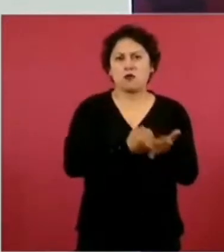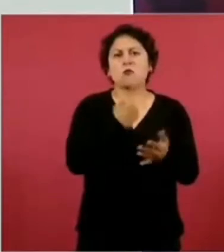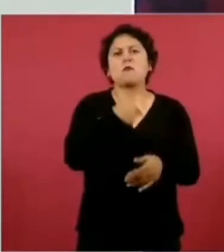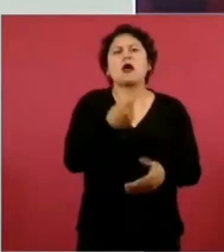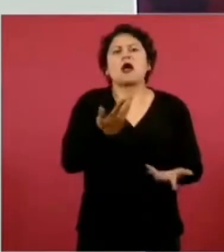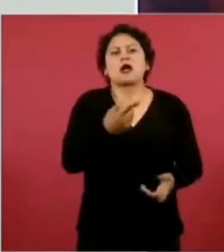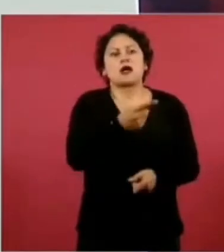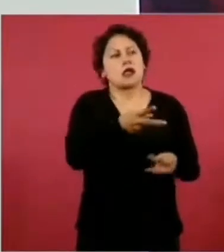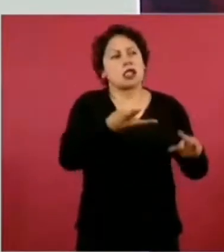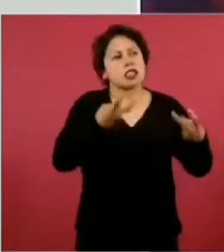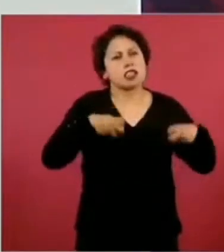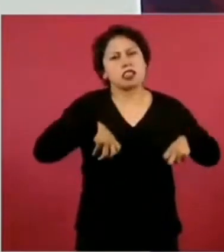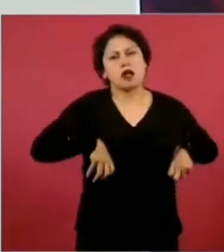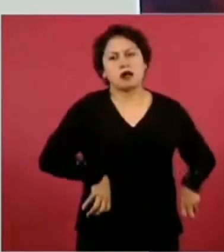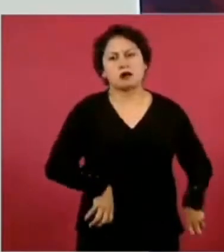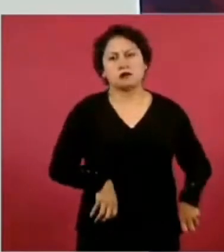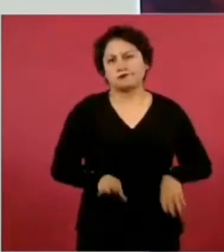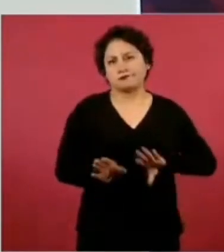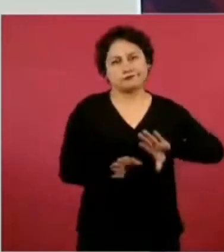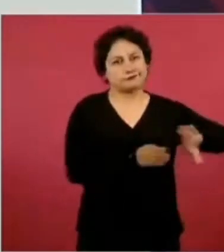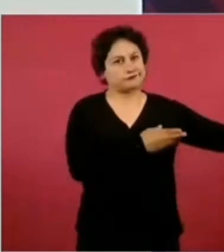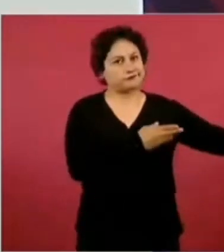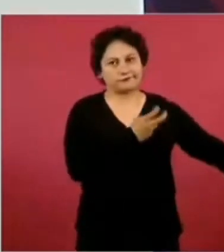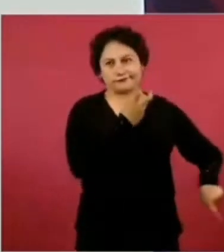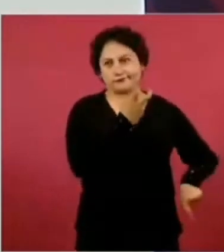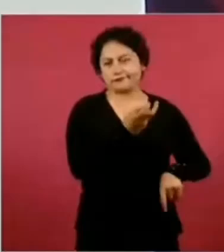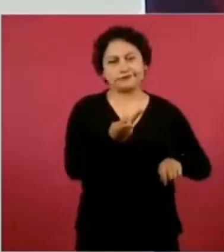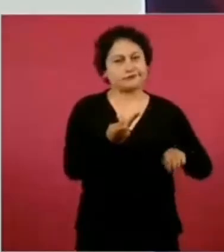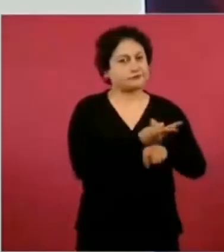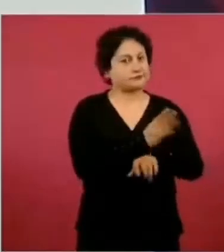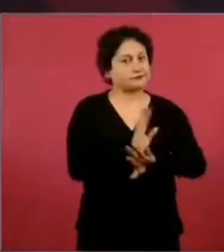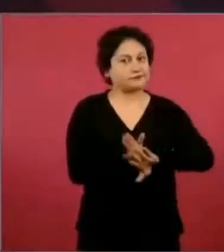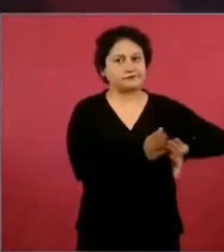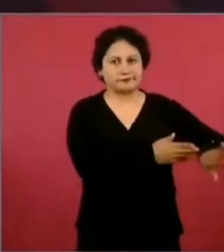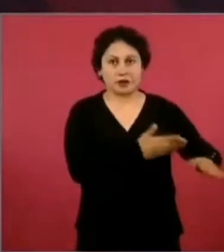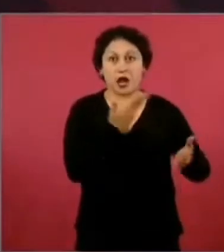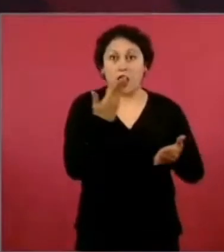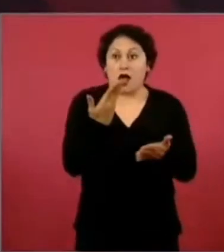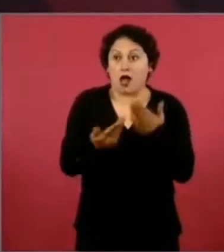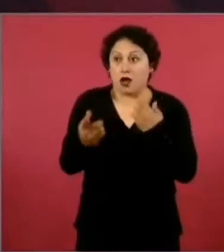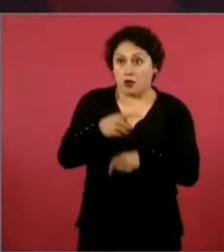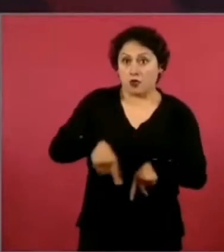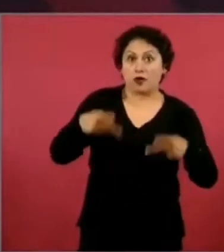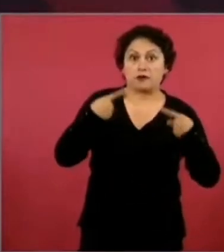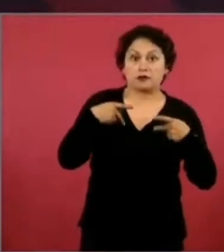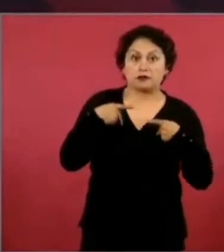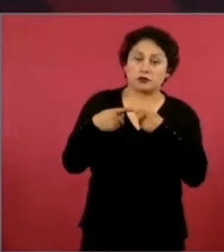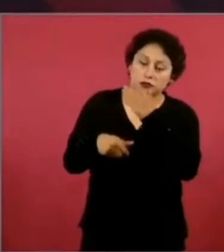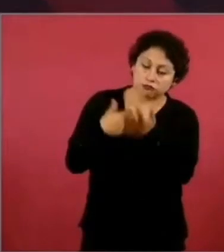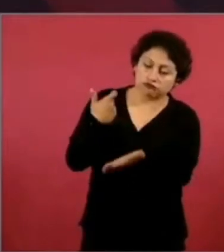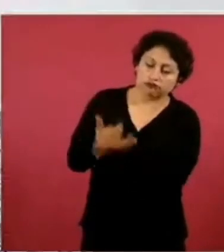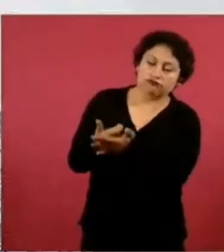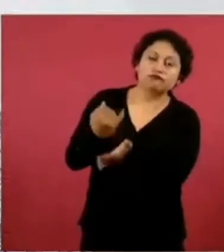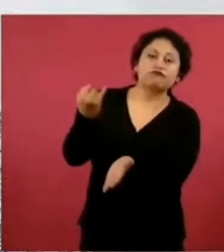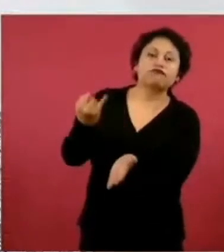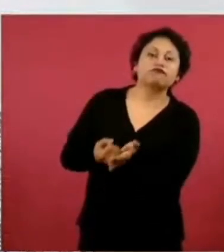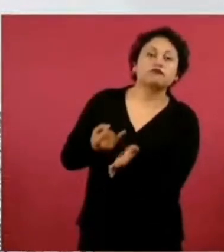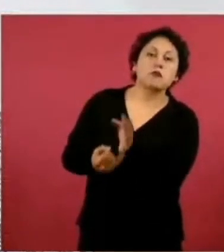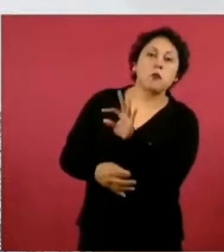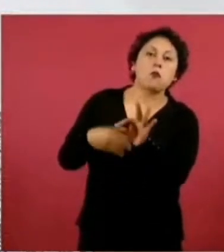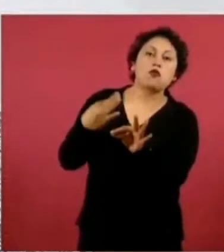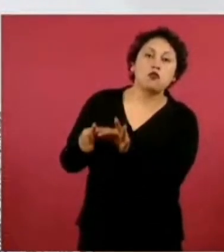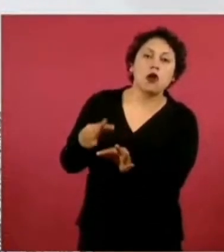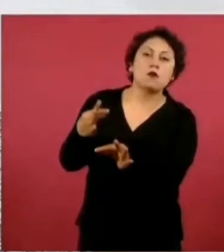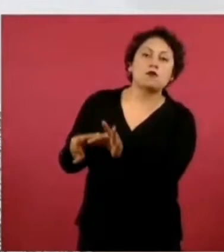Ahora la gente sabe que este dinero se utiliza con honestidad.